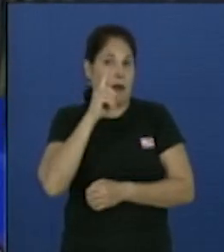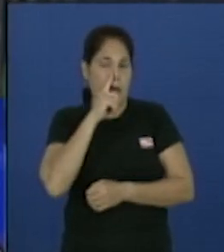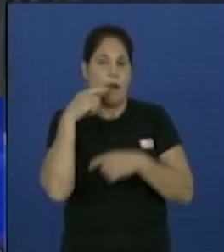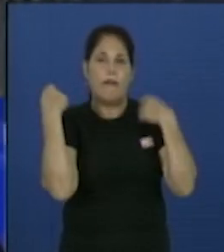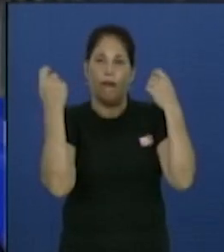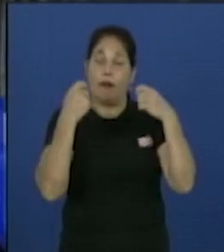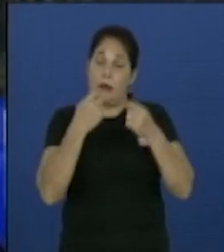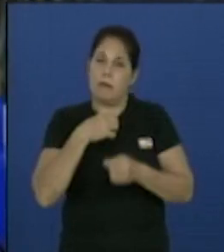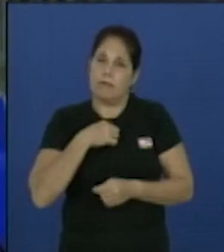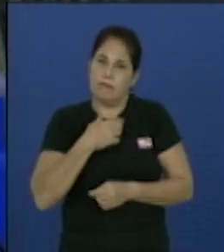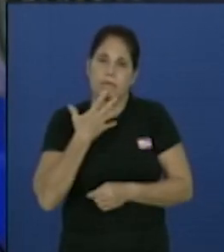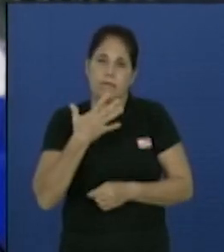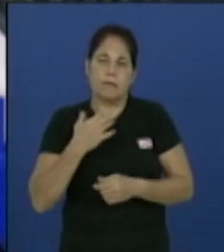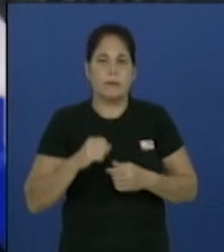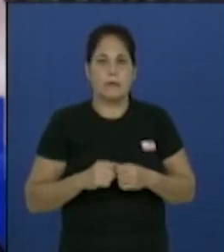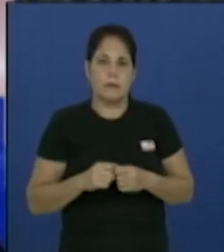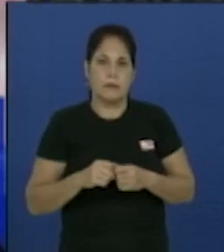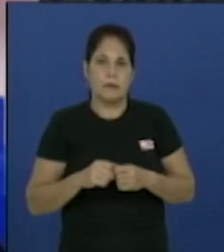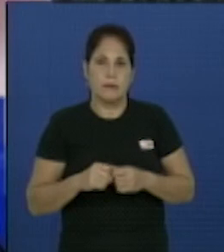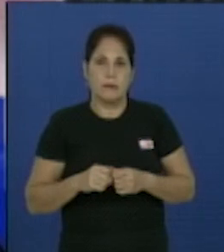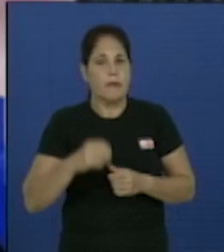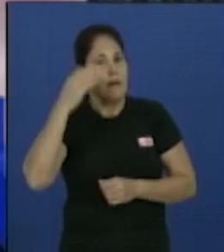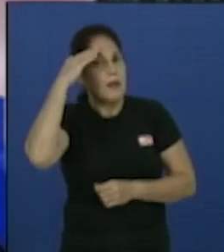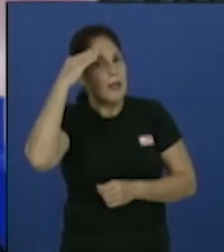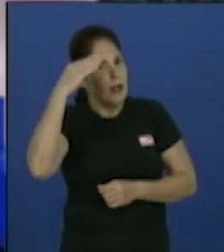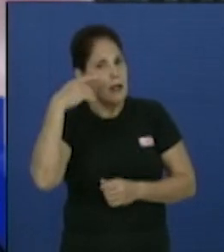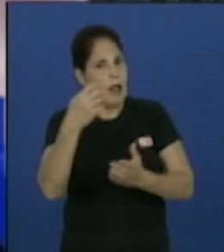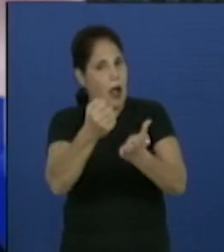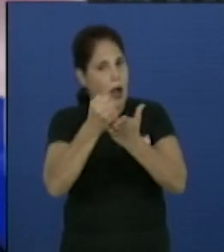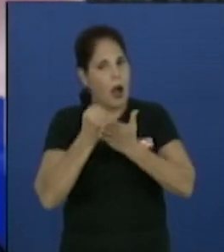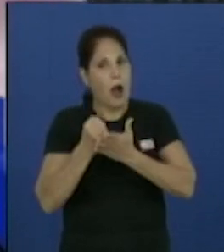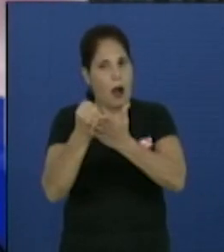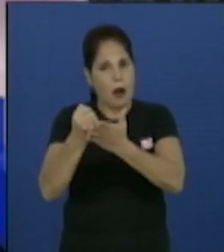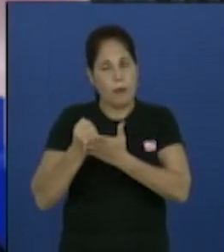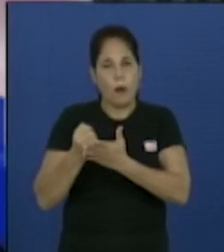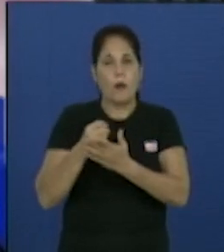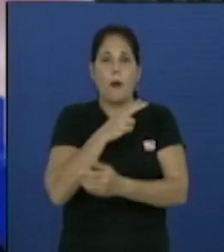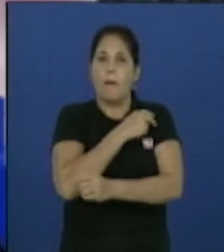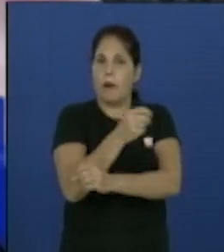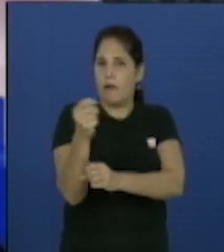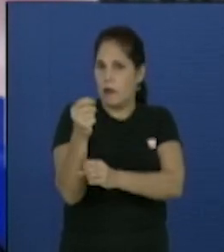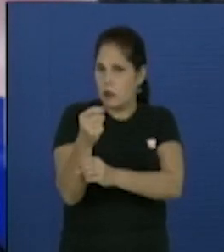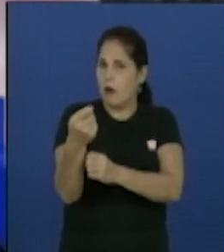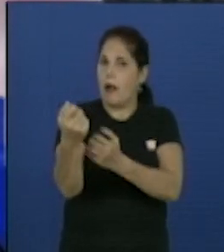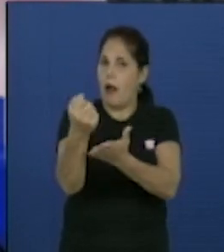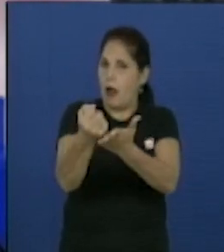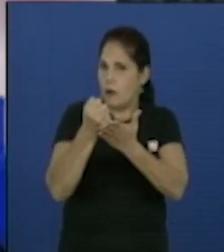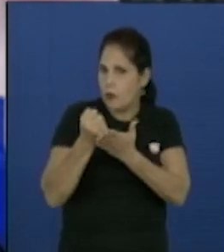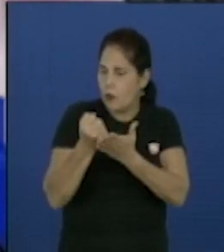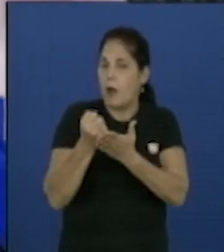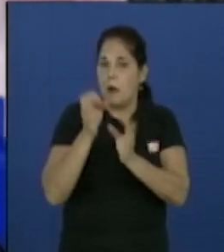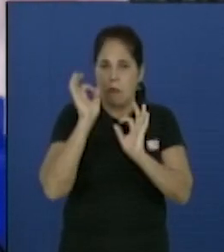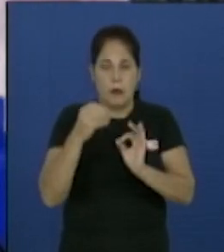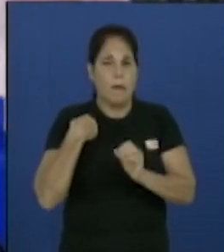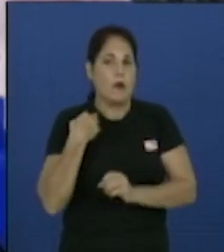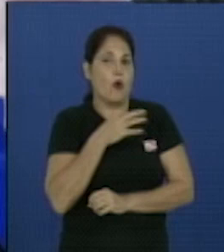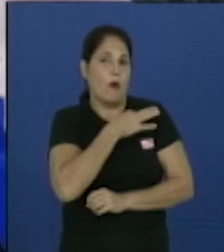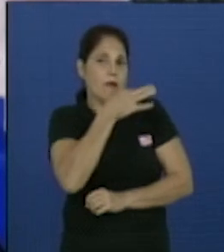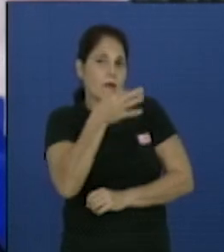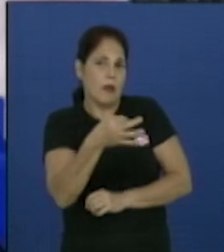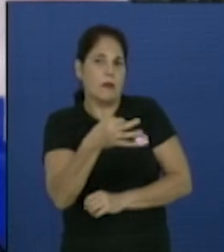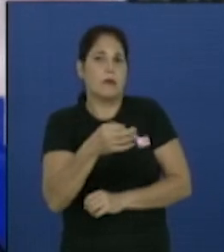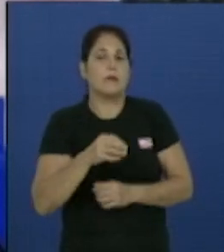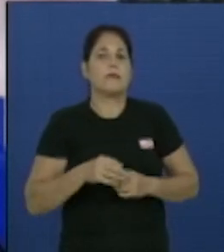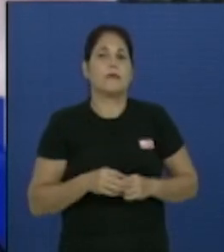gran festival. Primero que todo, gracias al apoyo que nos han dado todos nuestros profesores para hacer esta